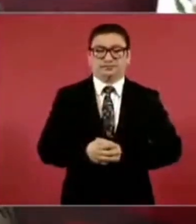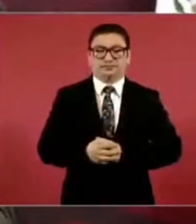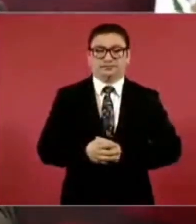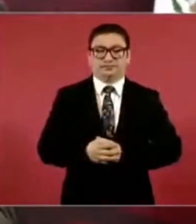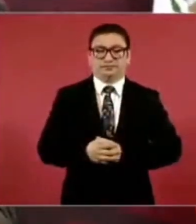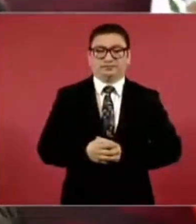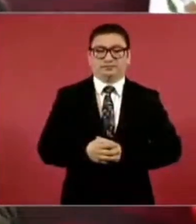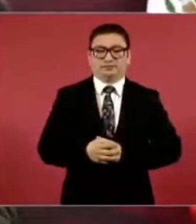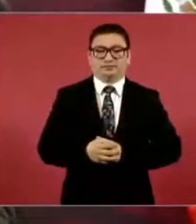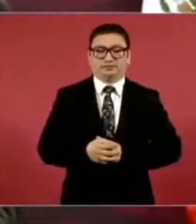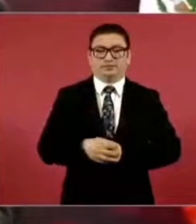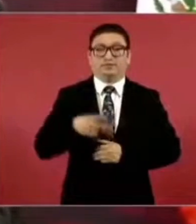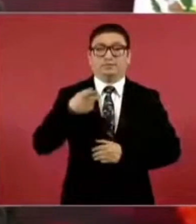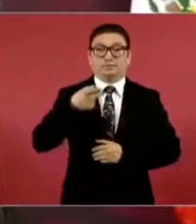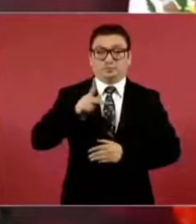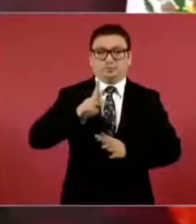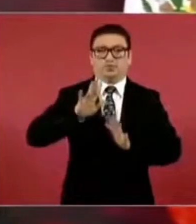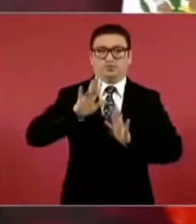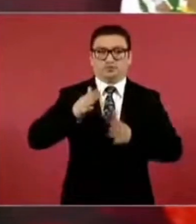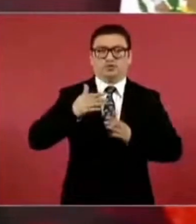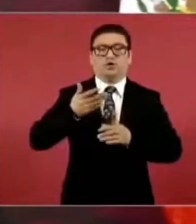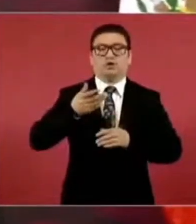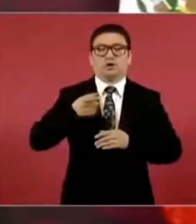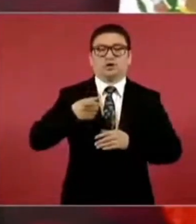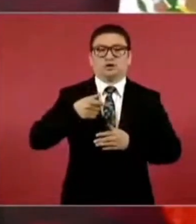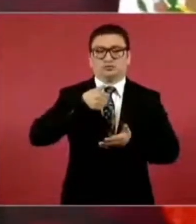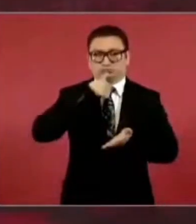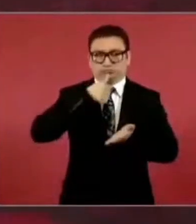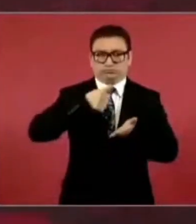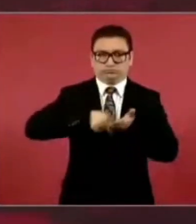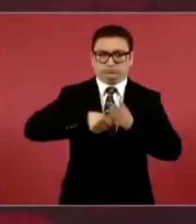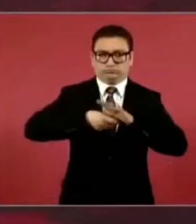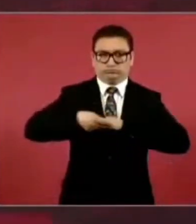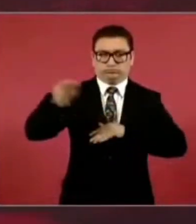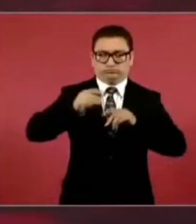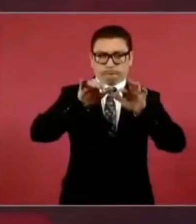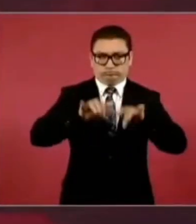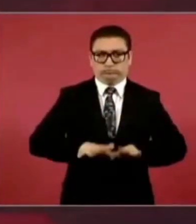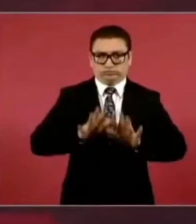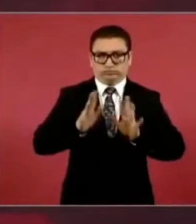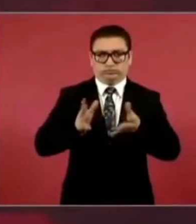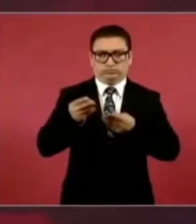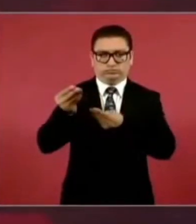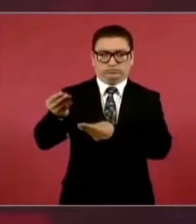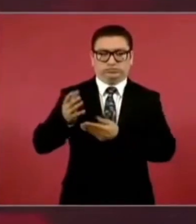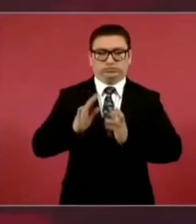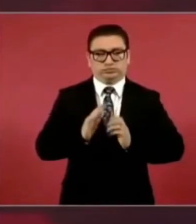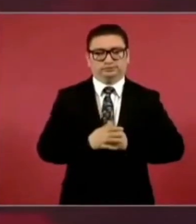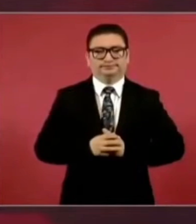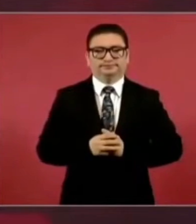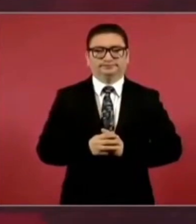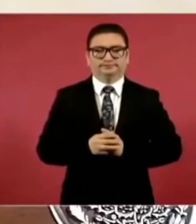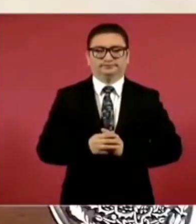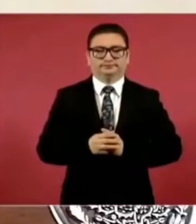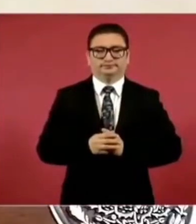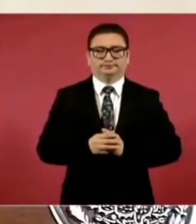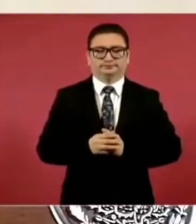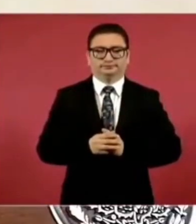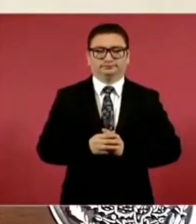ya se les envió incluso un escrito y yo espero que haya pues este